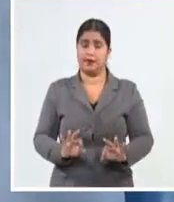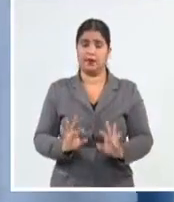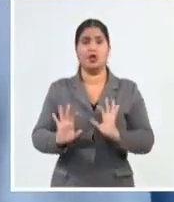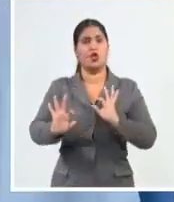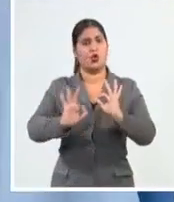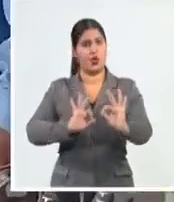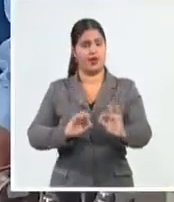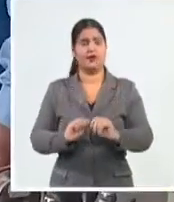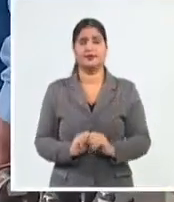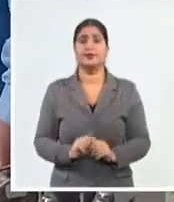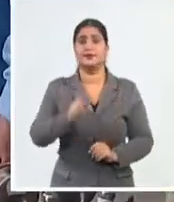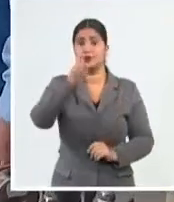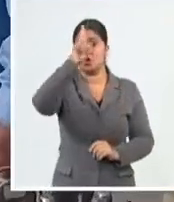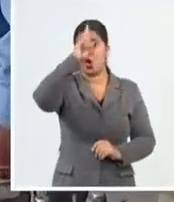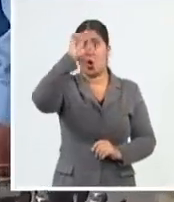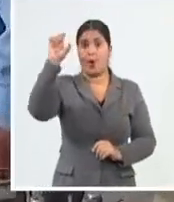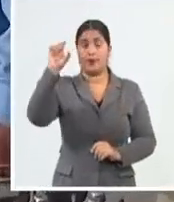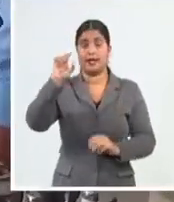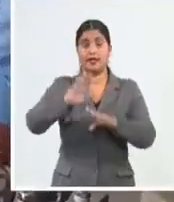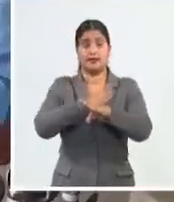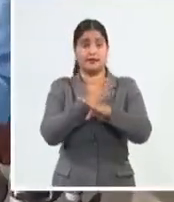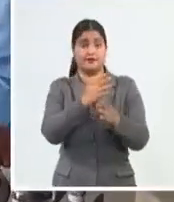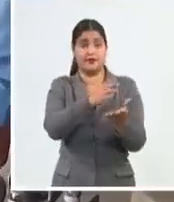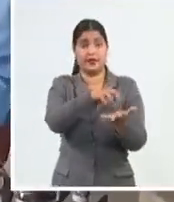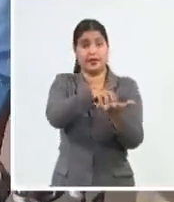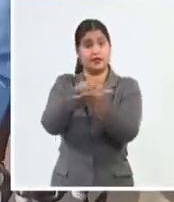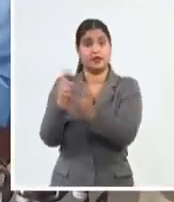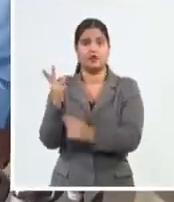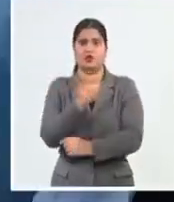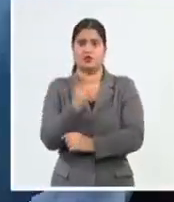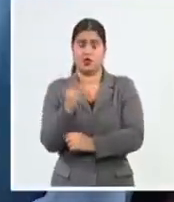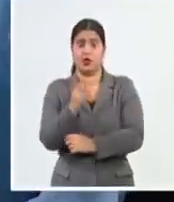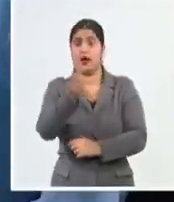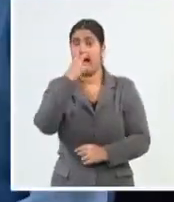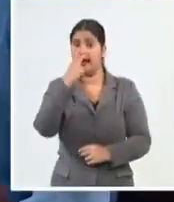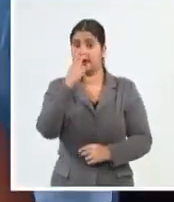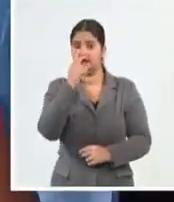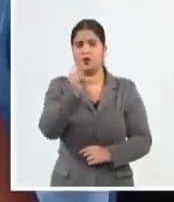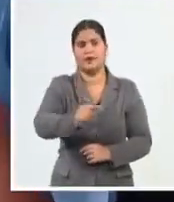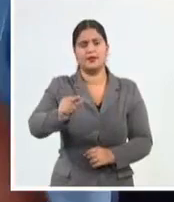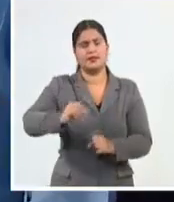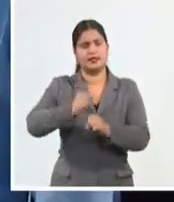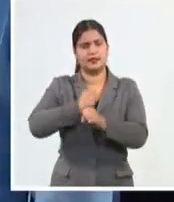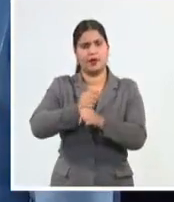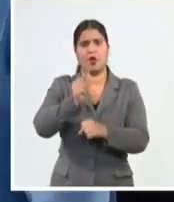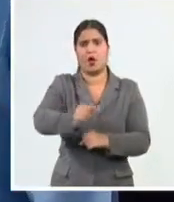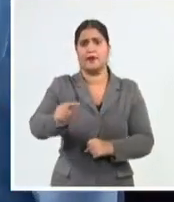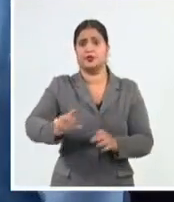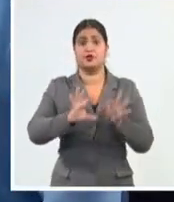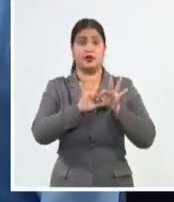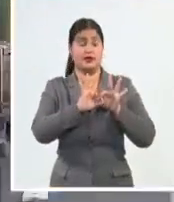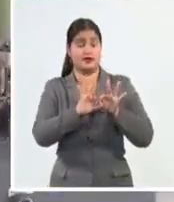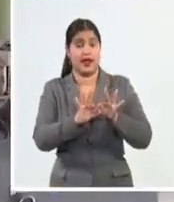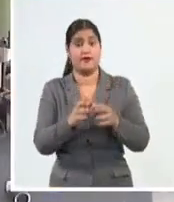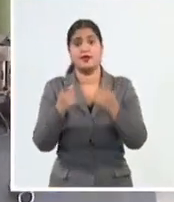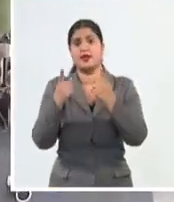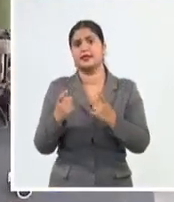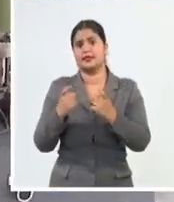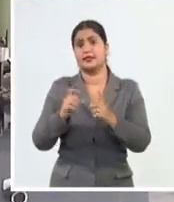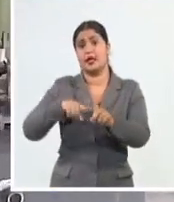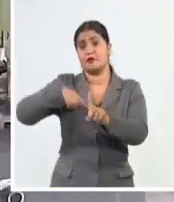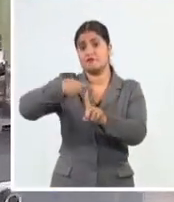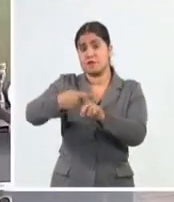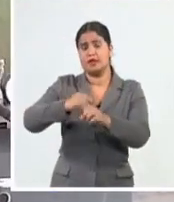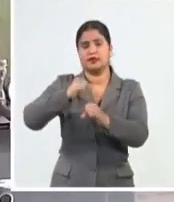Concepción y La Pedraja se comprobara el tratamiento a los pacientes graves, la necesidad de incorporar más médicos, especialistas y enfermeras,